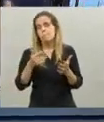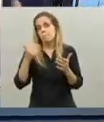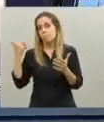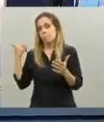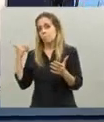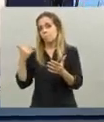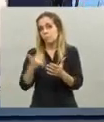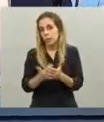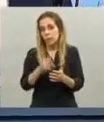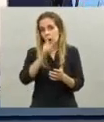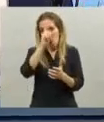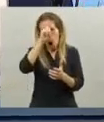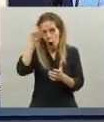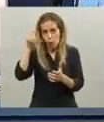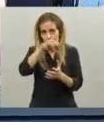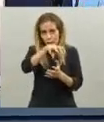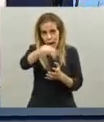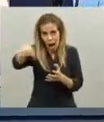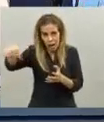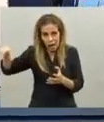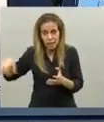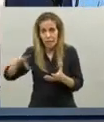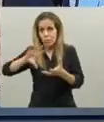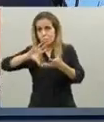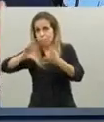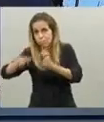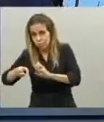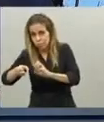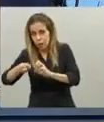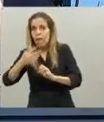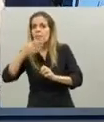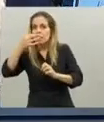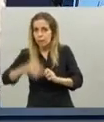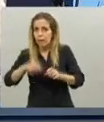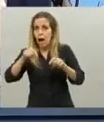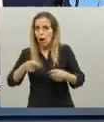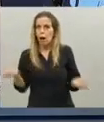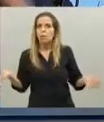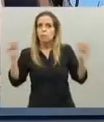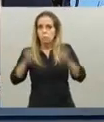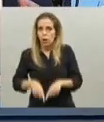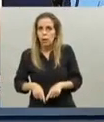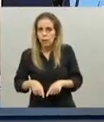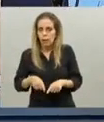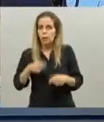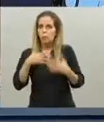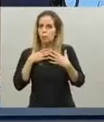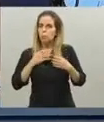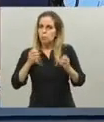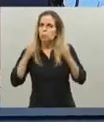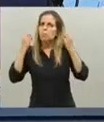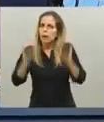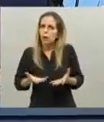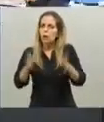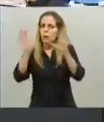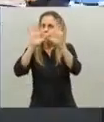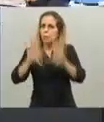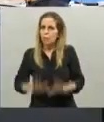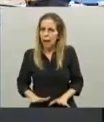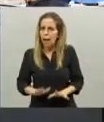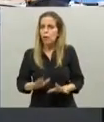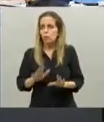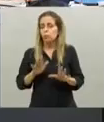estructural y un abandono muy fuerte entonces claramente hemos podido recuperar parte de ese camino y estamos mucho mejor preparados